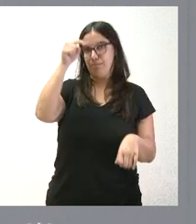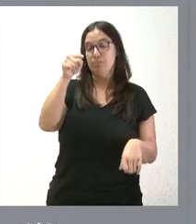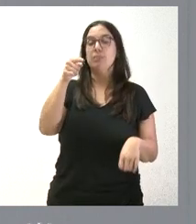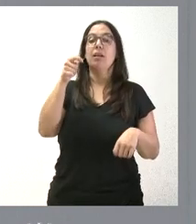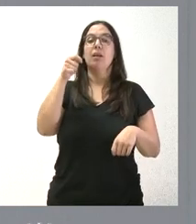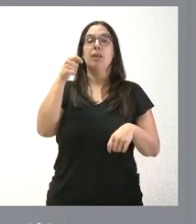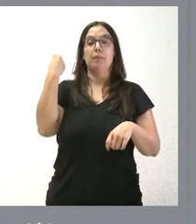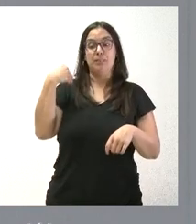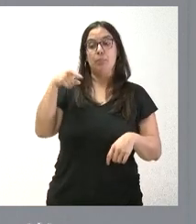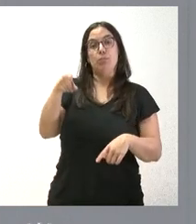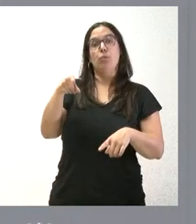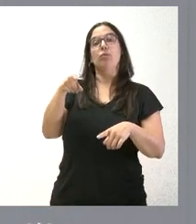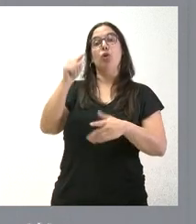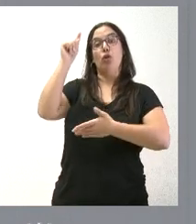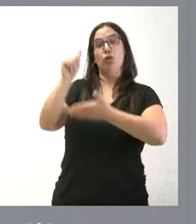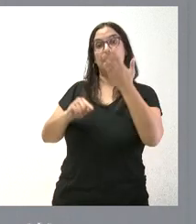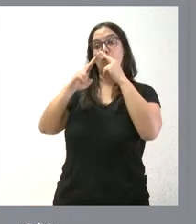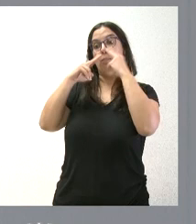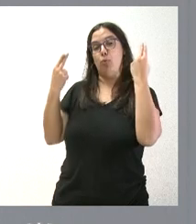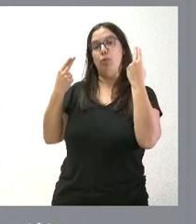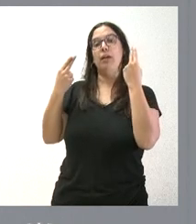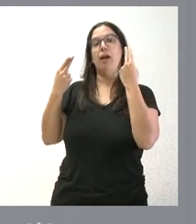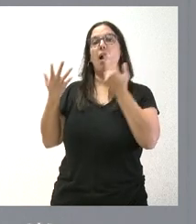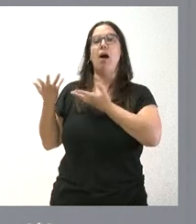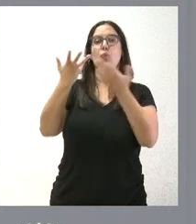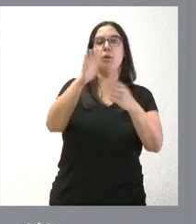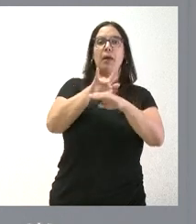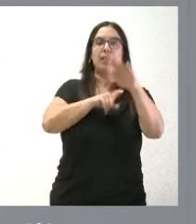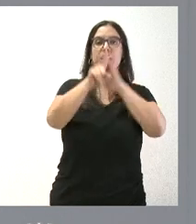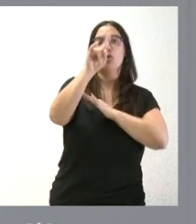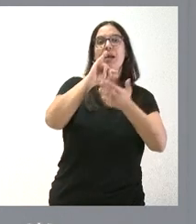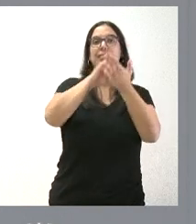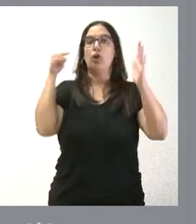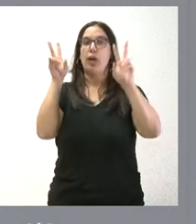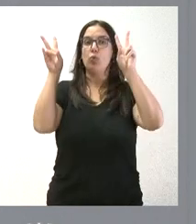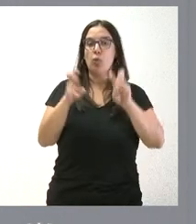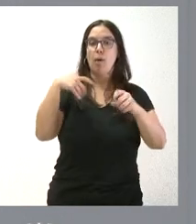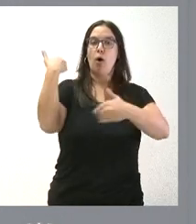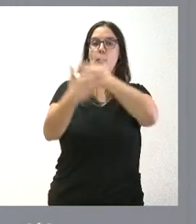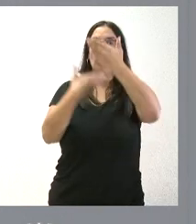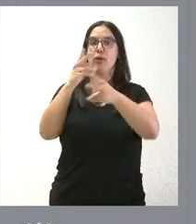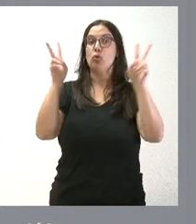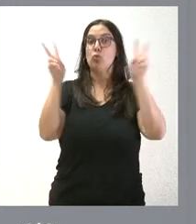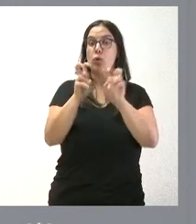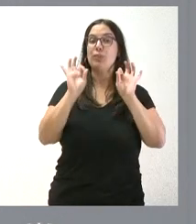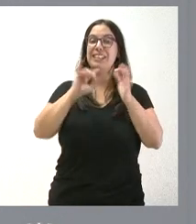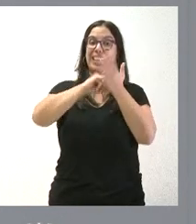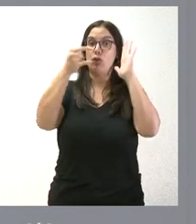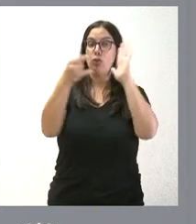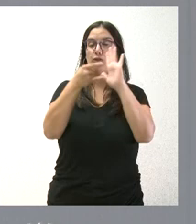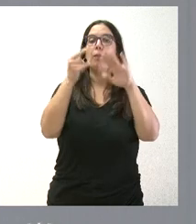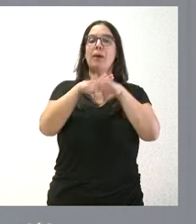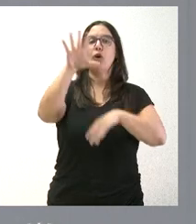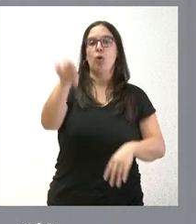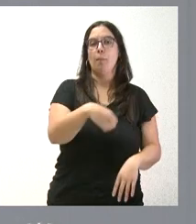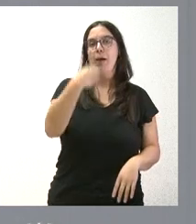través de los instrumentos de la contratación pública el desarrollo de nuevas tecnologías y de nuevos procesos tecnológicos, en este caso la compra